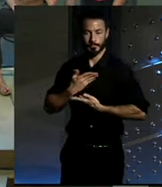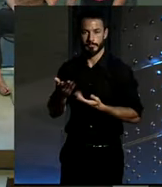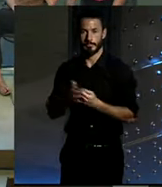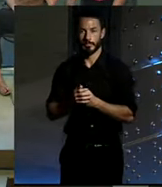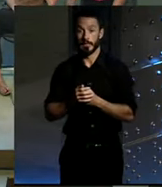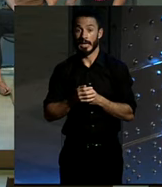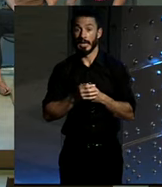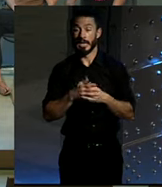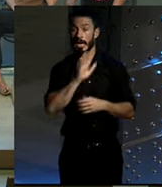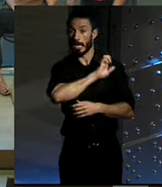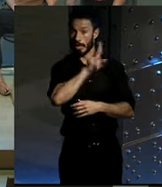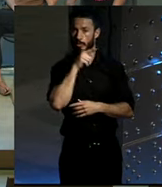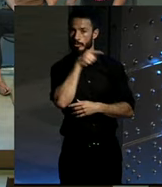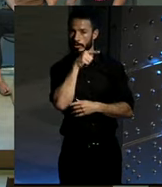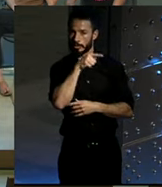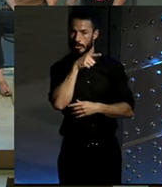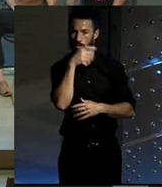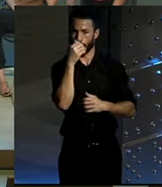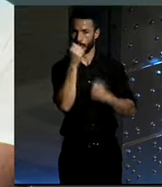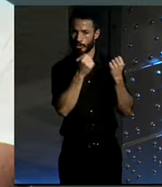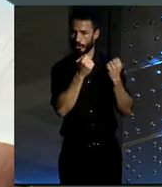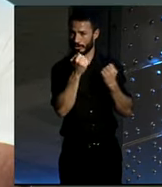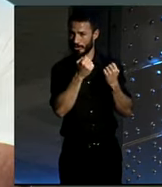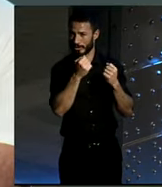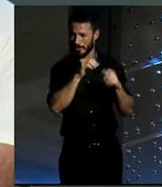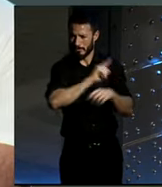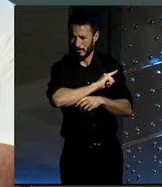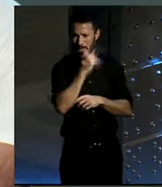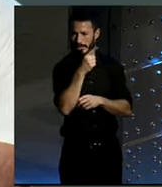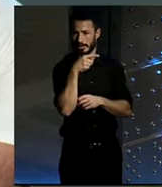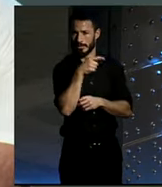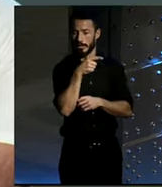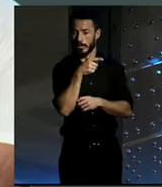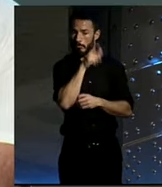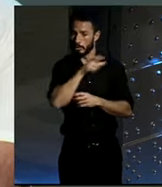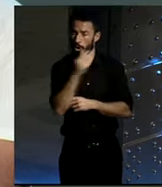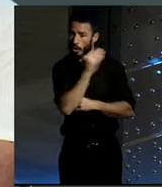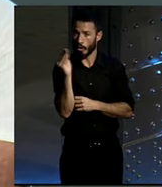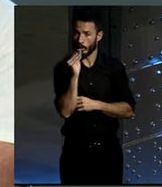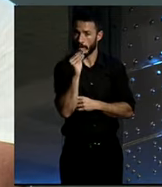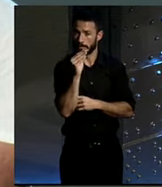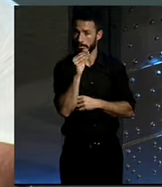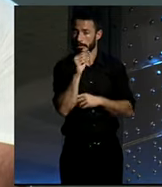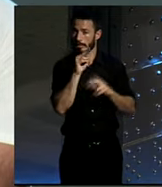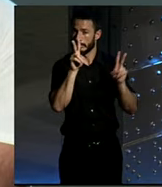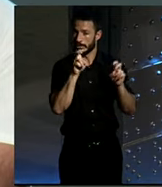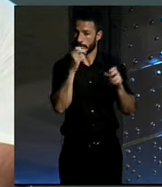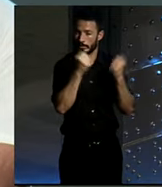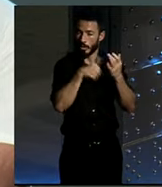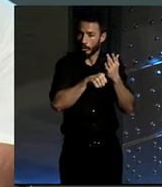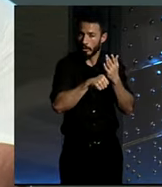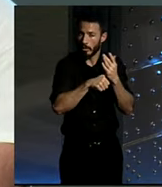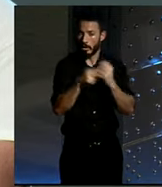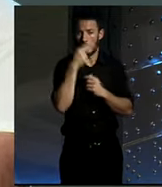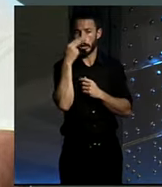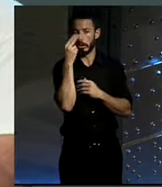más cochecentrista del planeta en el que los jóvenes están perdiendo interés por tener carnet de conducir y de hecho están dejando de tener carnet de conducir